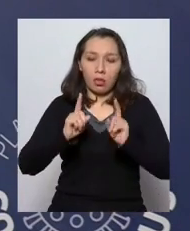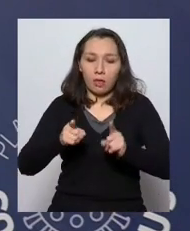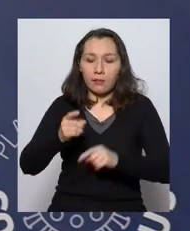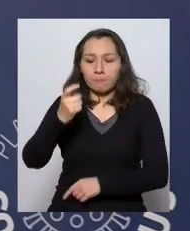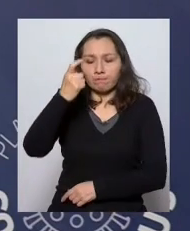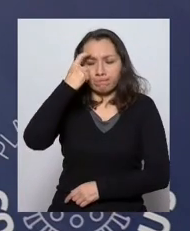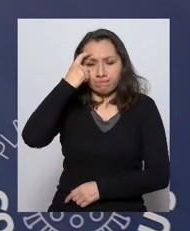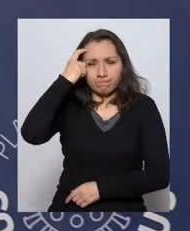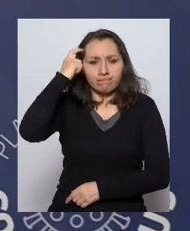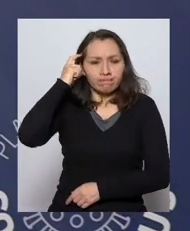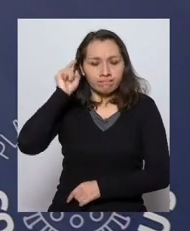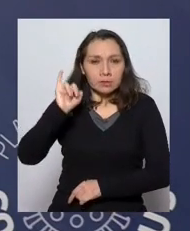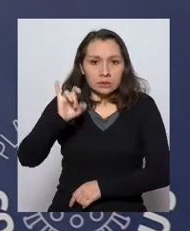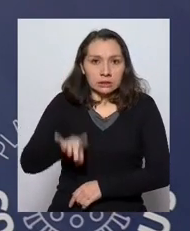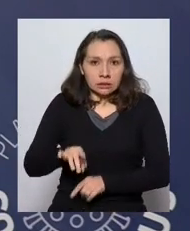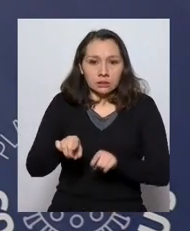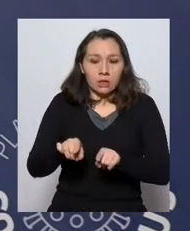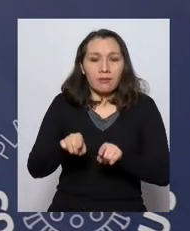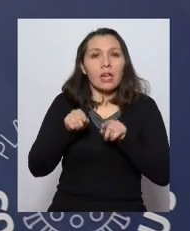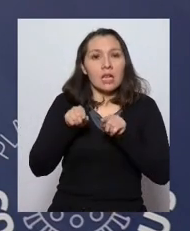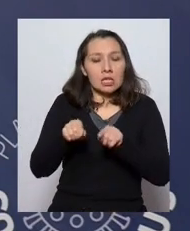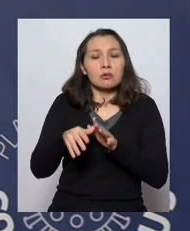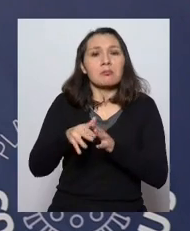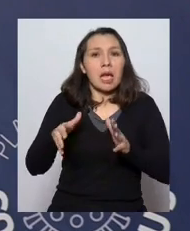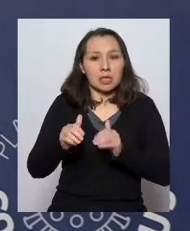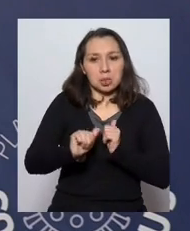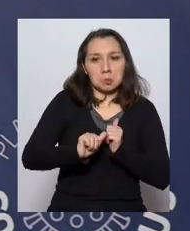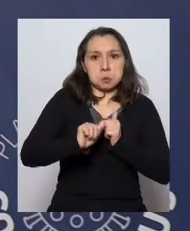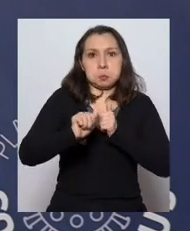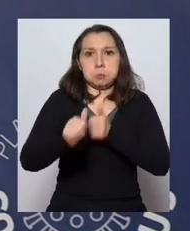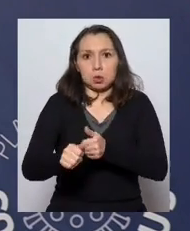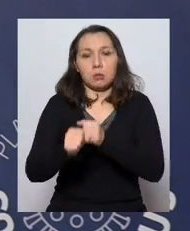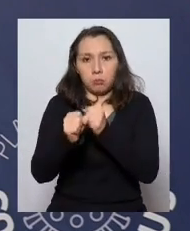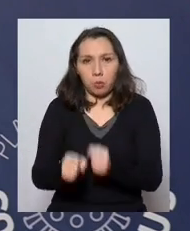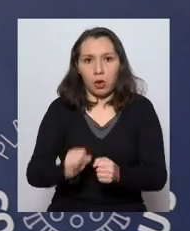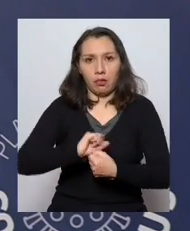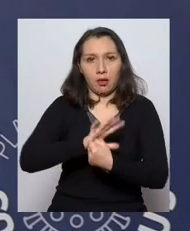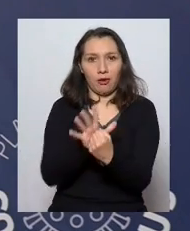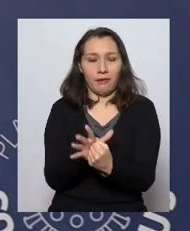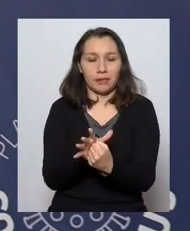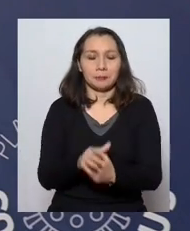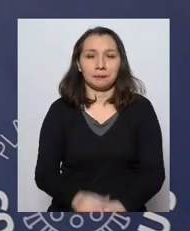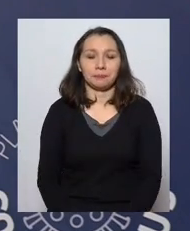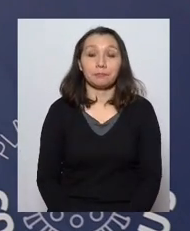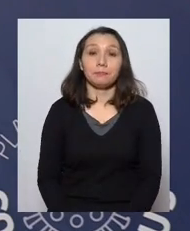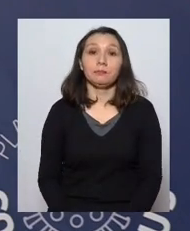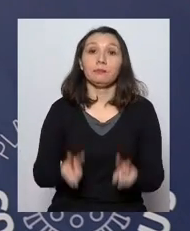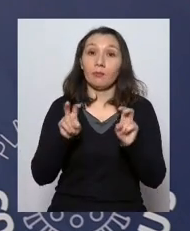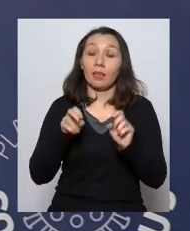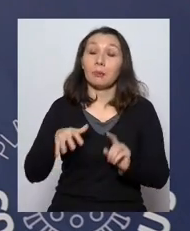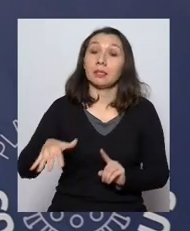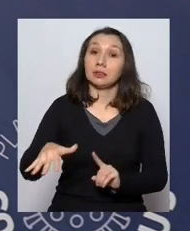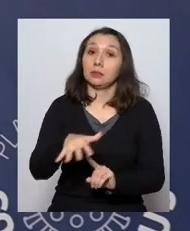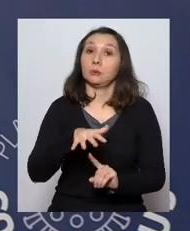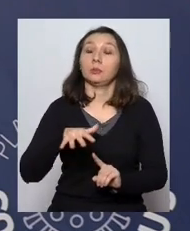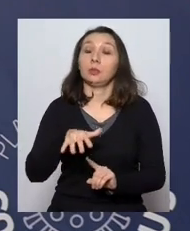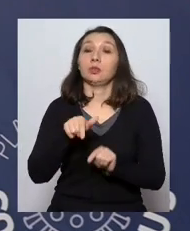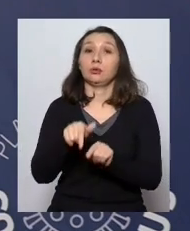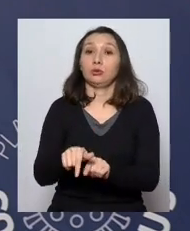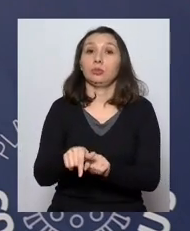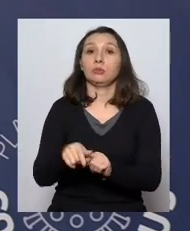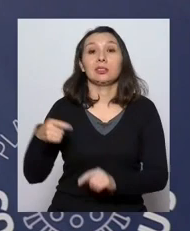que tener conciencia de que eso es lo que va a derrotar el coronavirus con respecto a la situación del